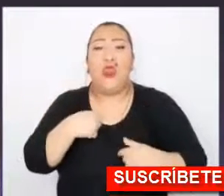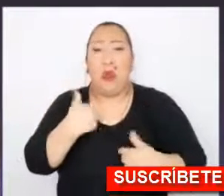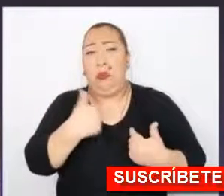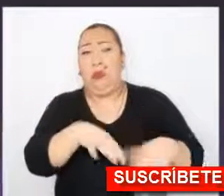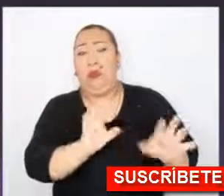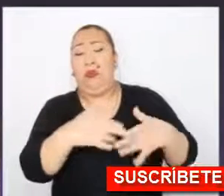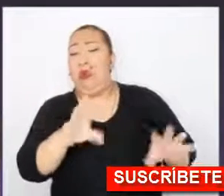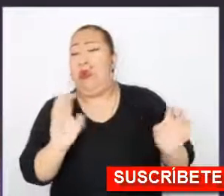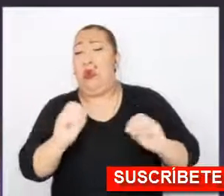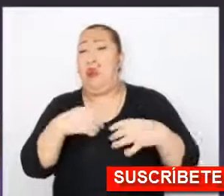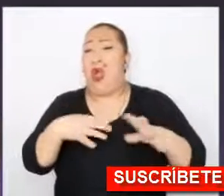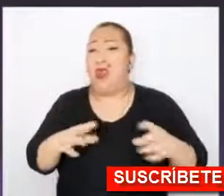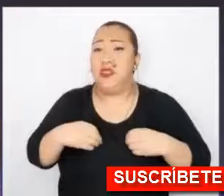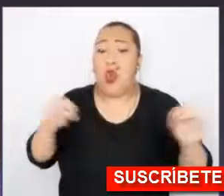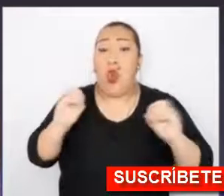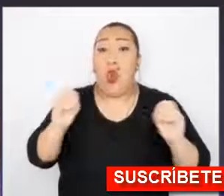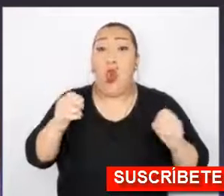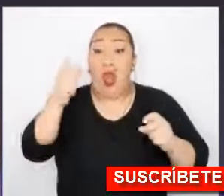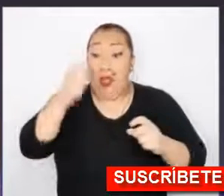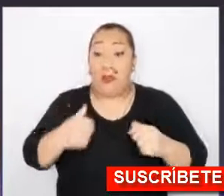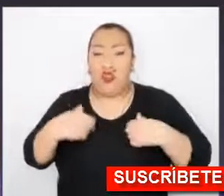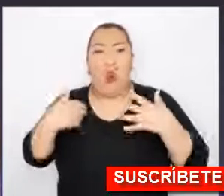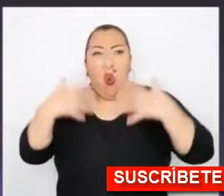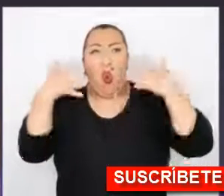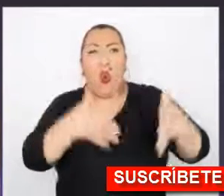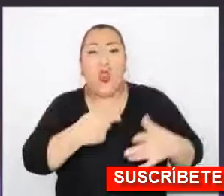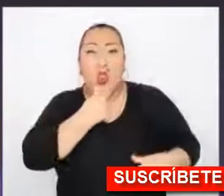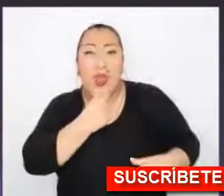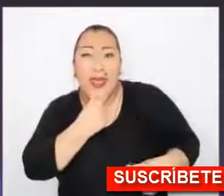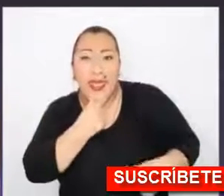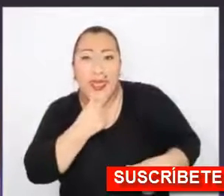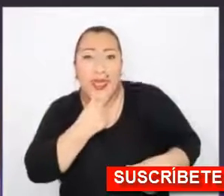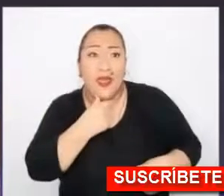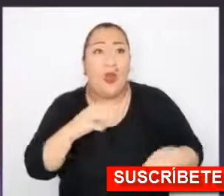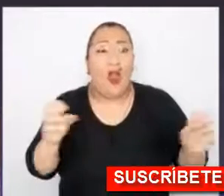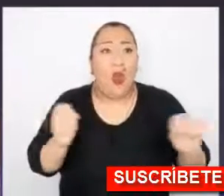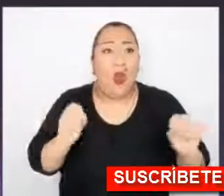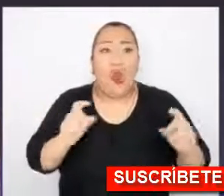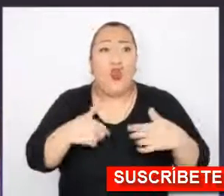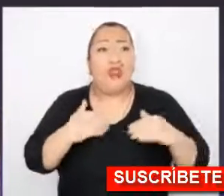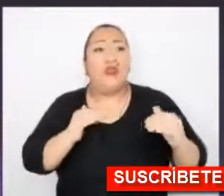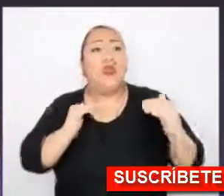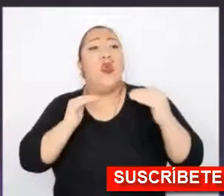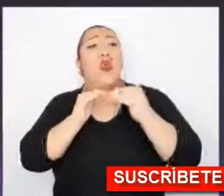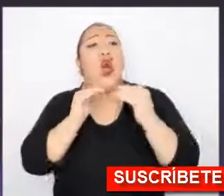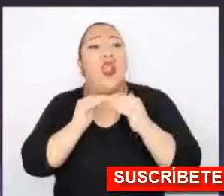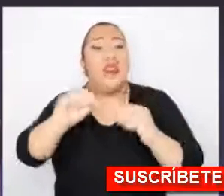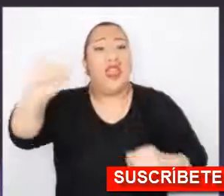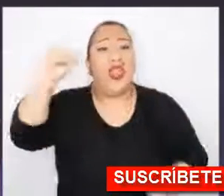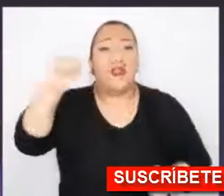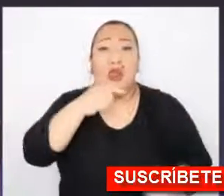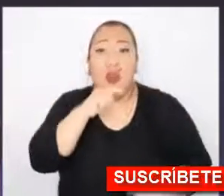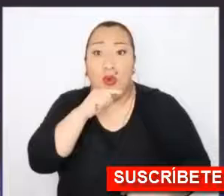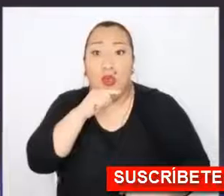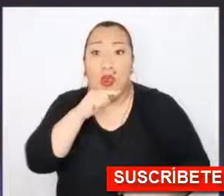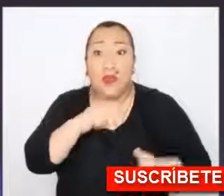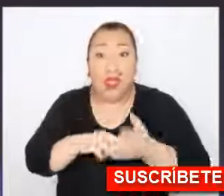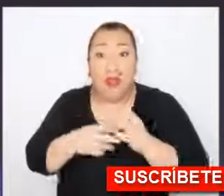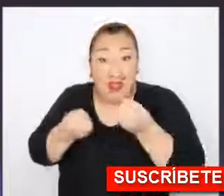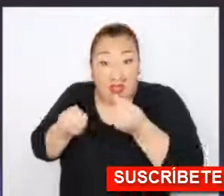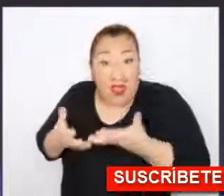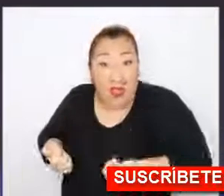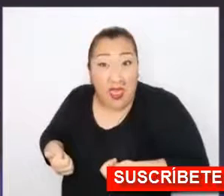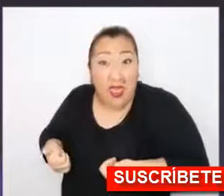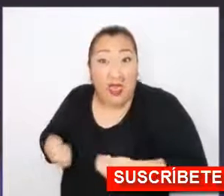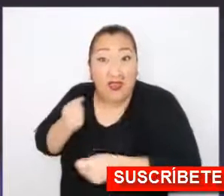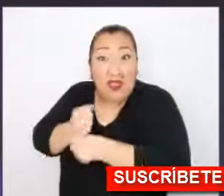aquel que es misógino, aquel que es homofóbico, aquel que no cree en la igualdad de los derechos de la